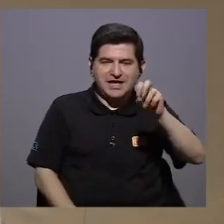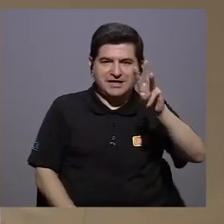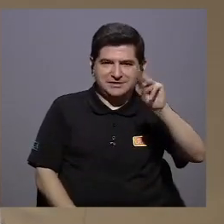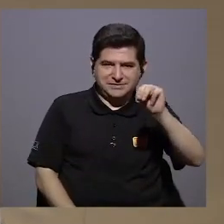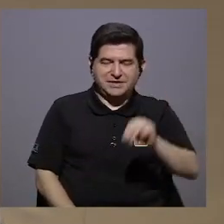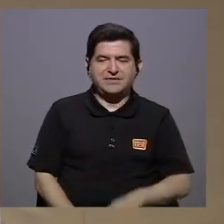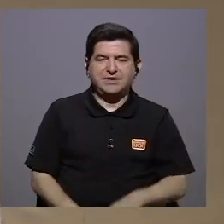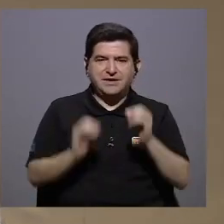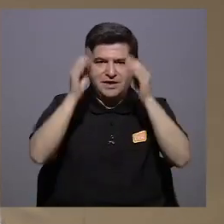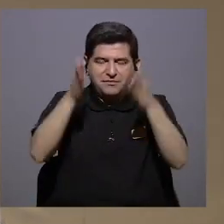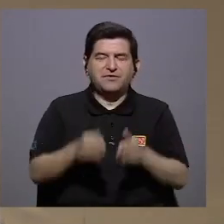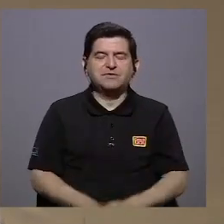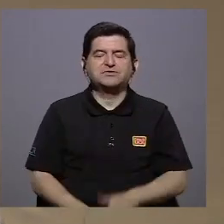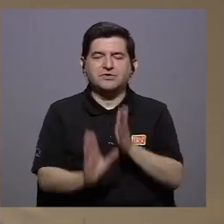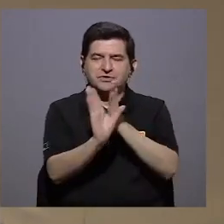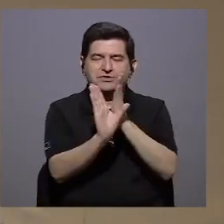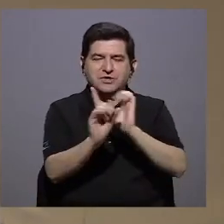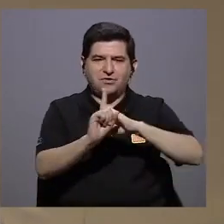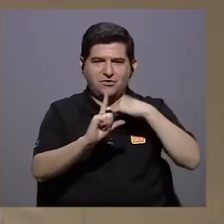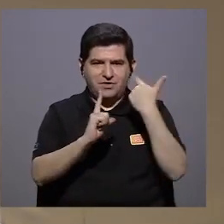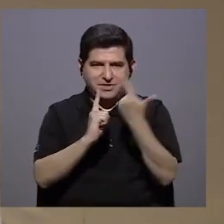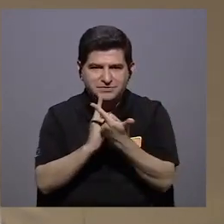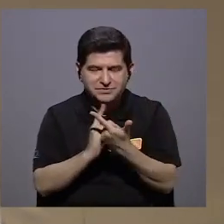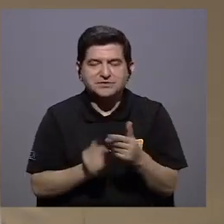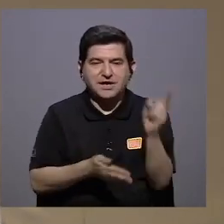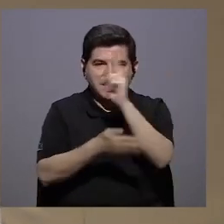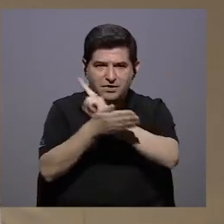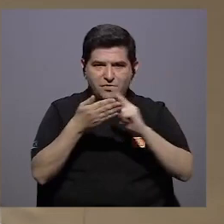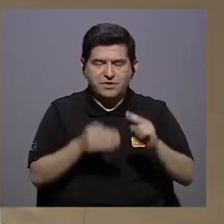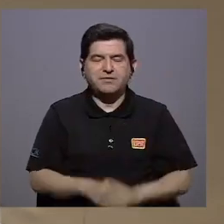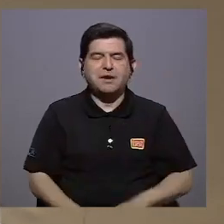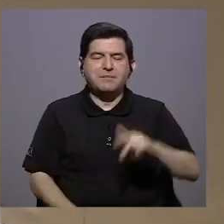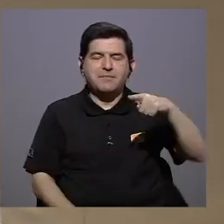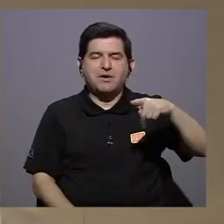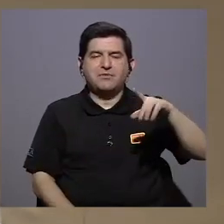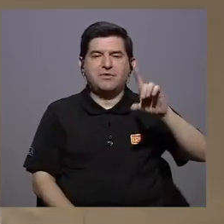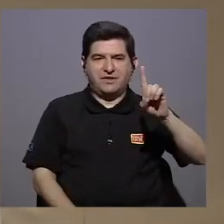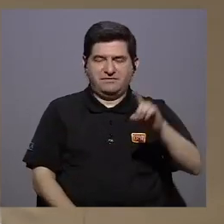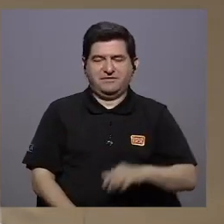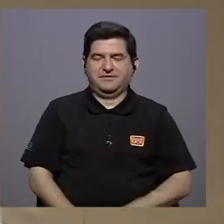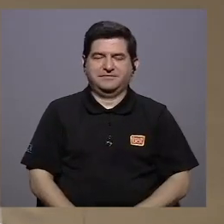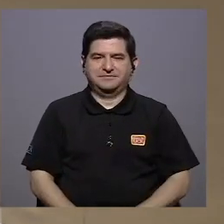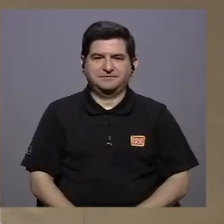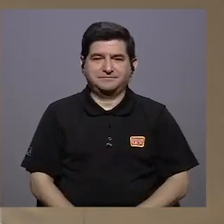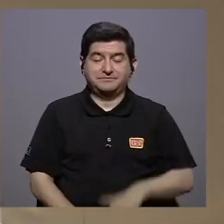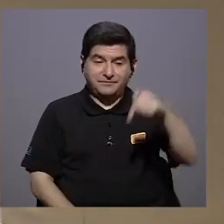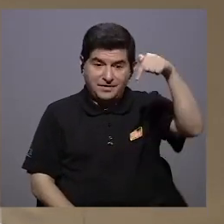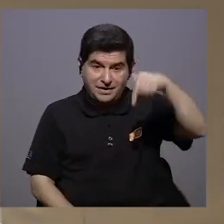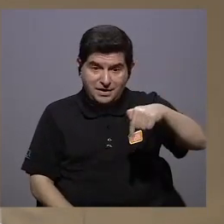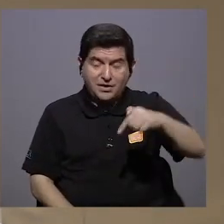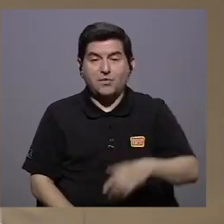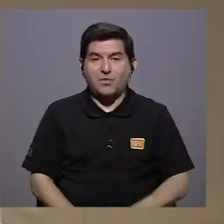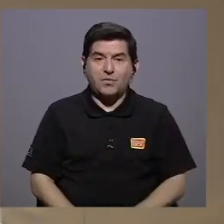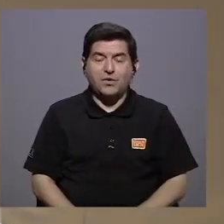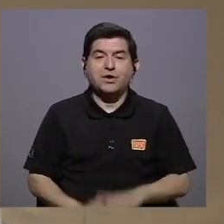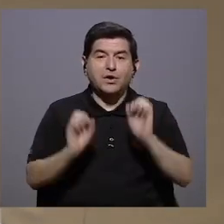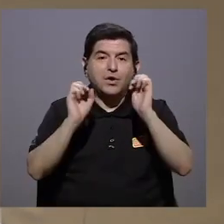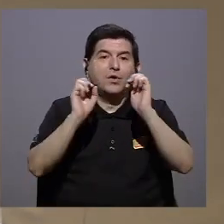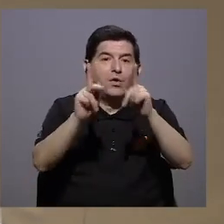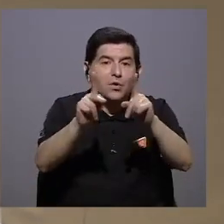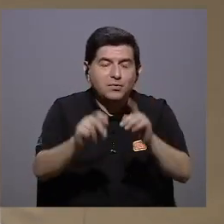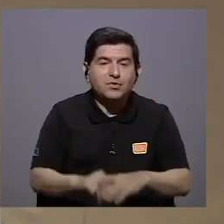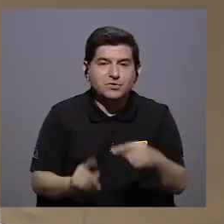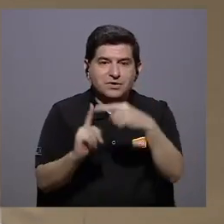Sánchez Medina catedrático en psicología social de la universidad Pablo de Olavide que hoy hace